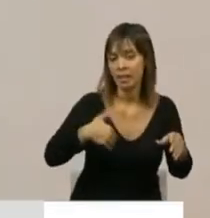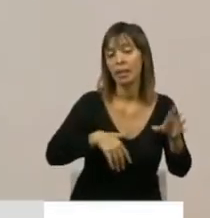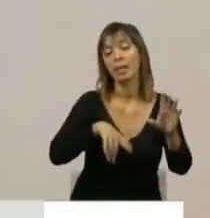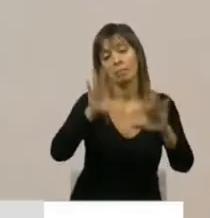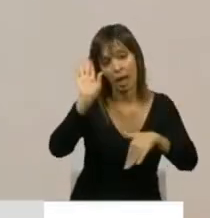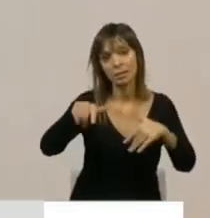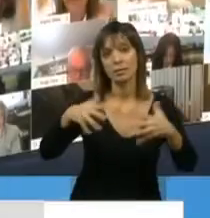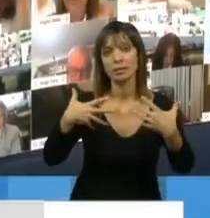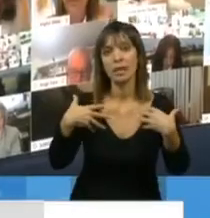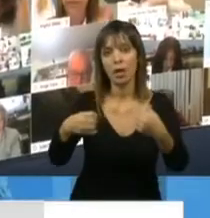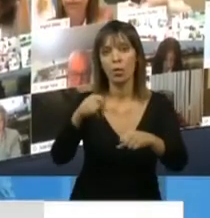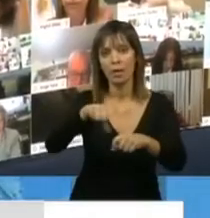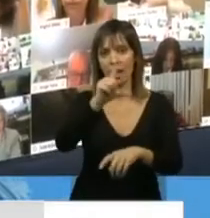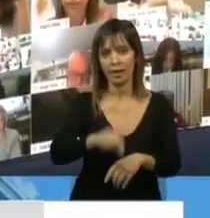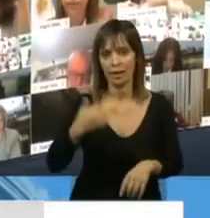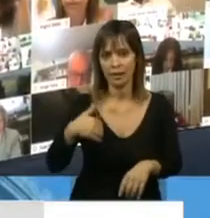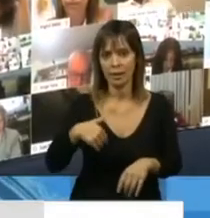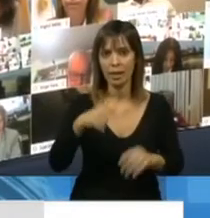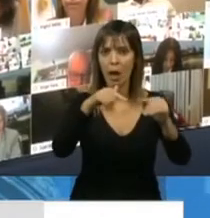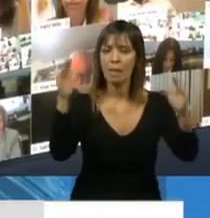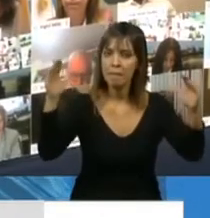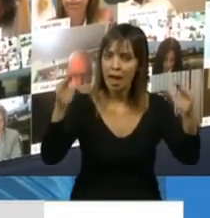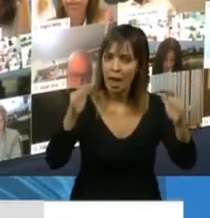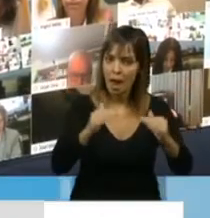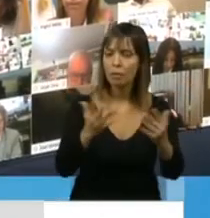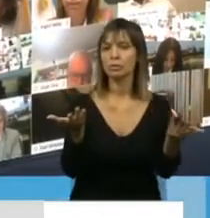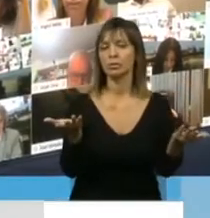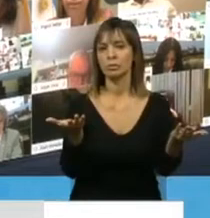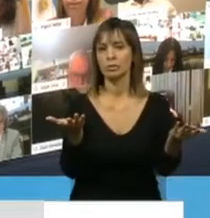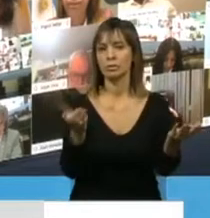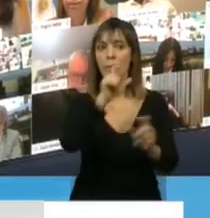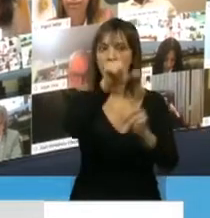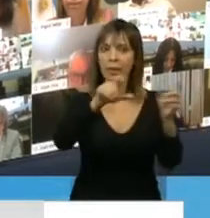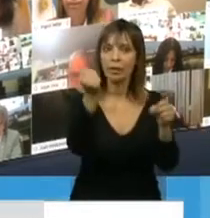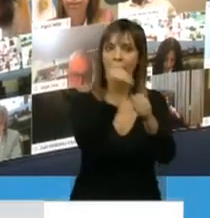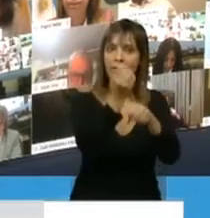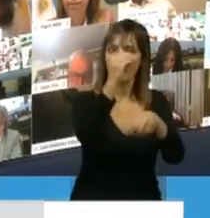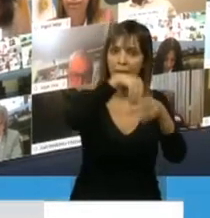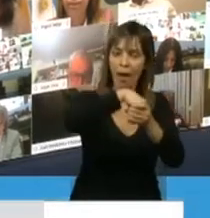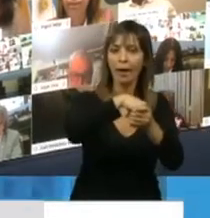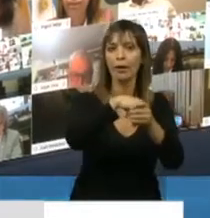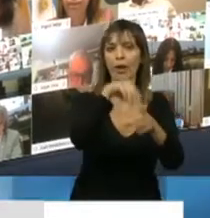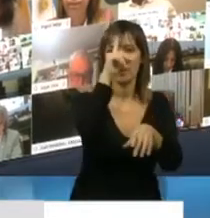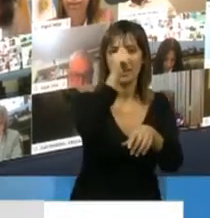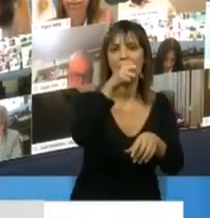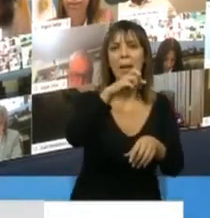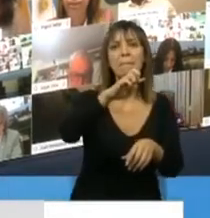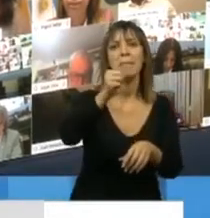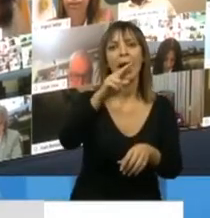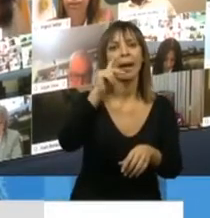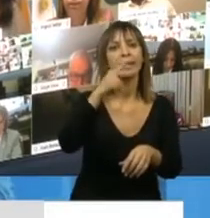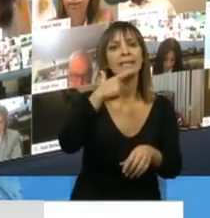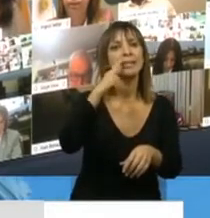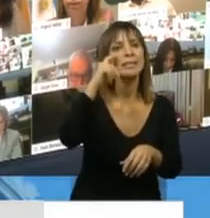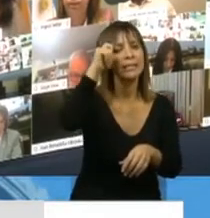de salud en la Argentina se vean reducidas, que el trabajador de la salud del Parisien en Casanova tenga las mismas condiciones que